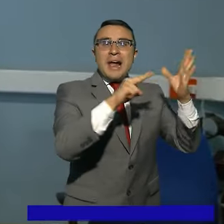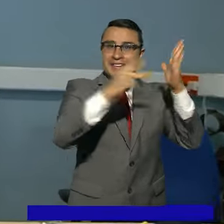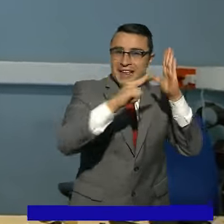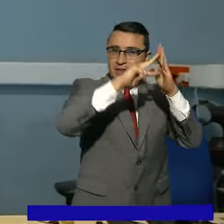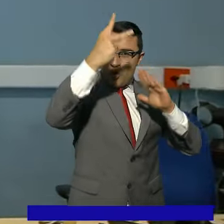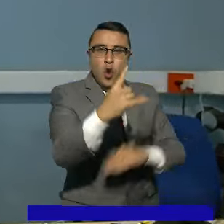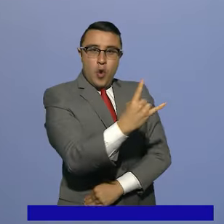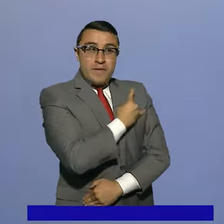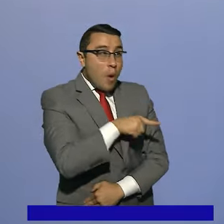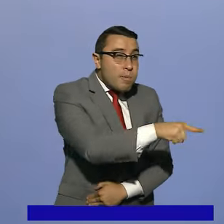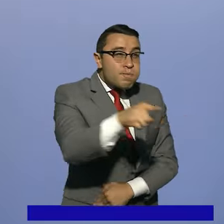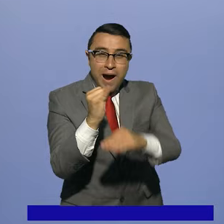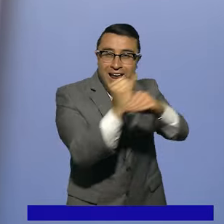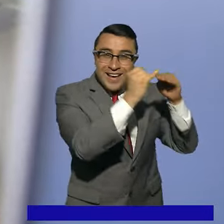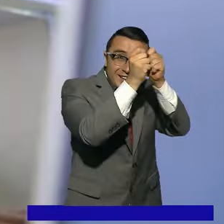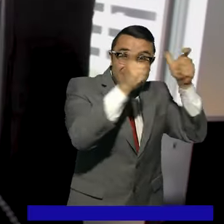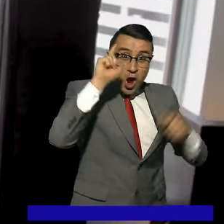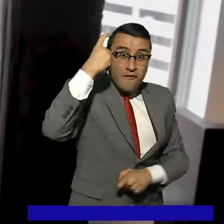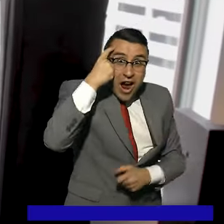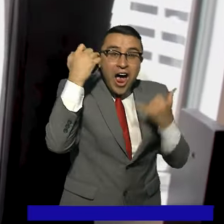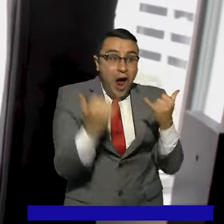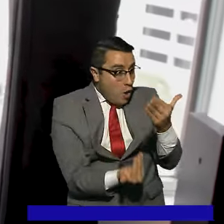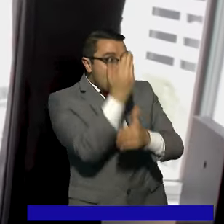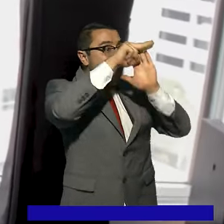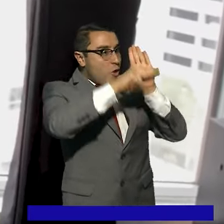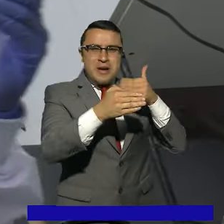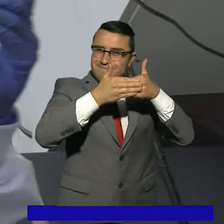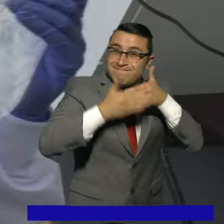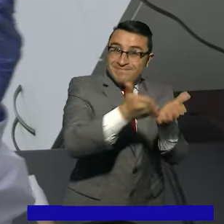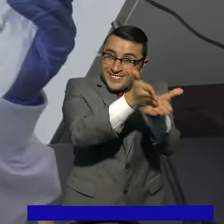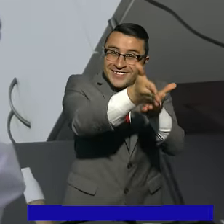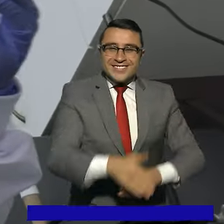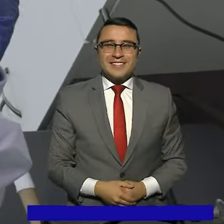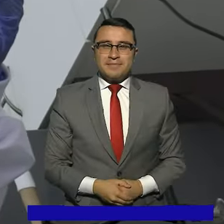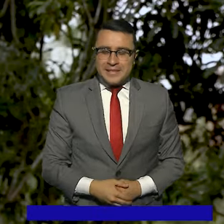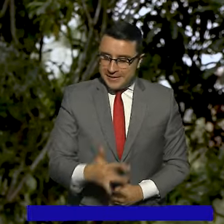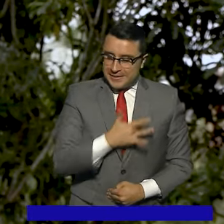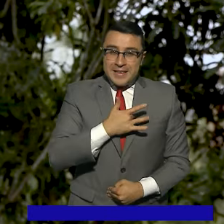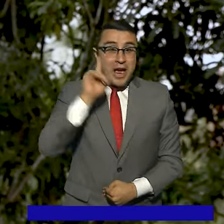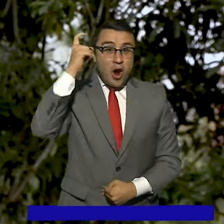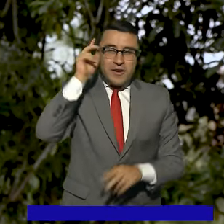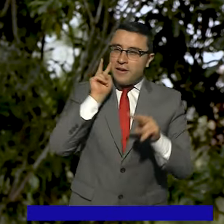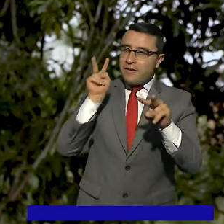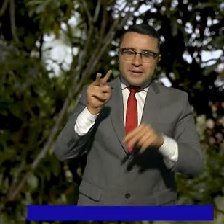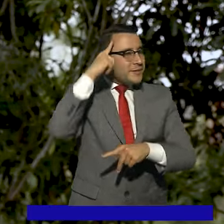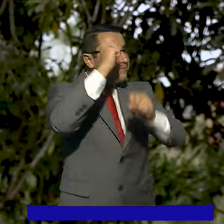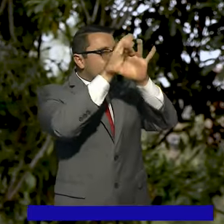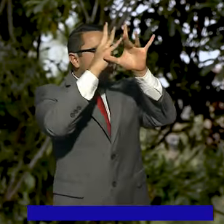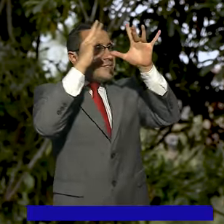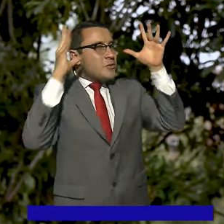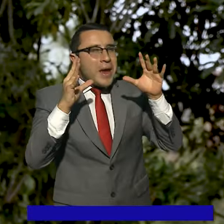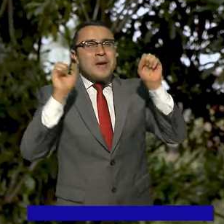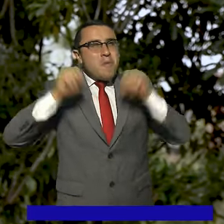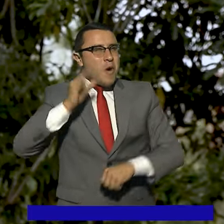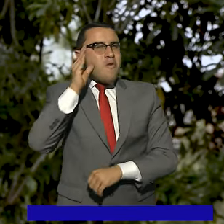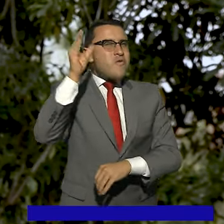superior técnica, tecnológica y universitaria de instituciones públicas. Esta medida llegó para quedarse. Uno siente que el gobierno está creyendo